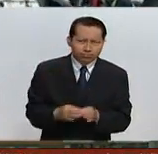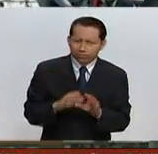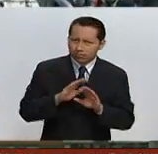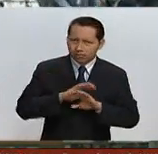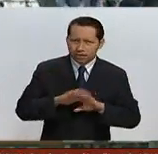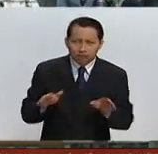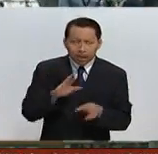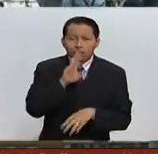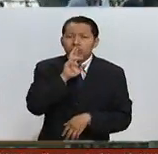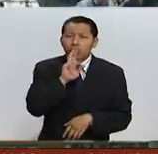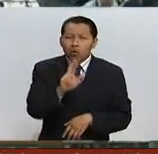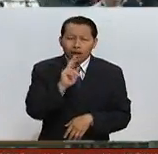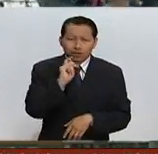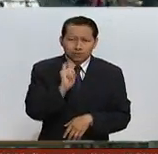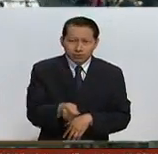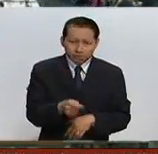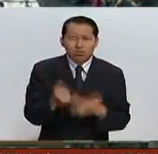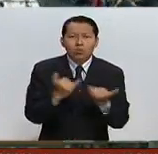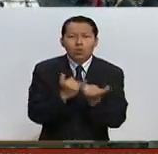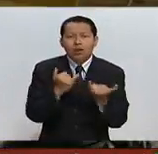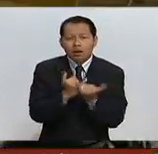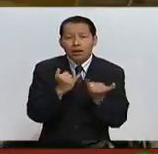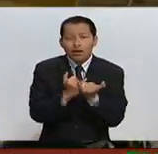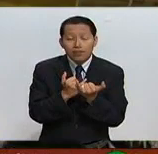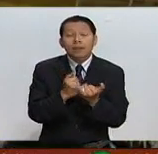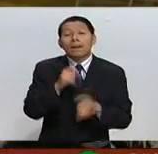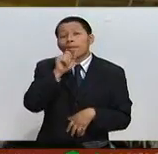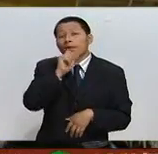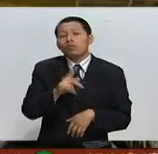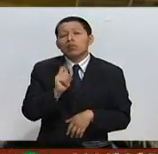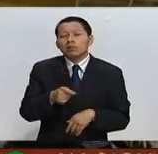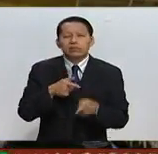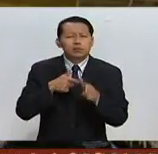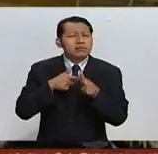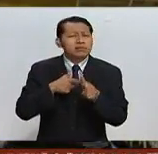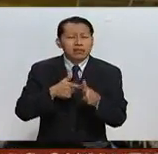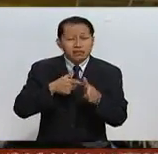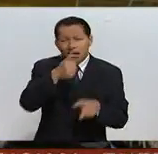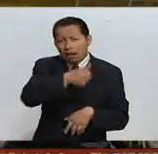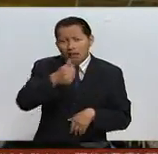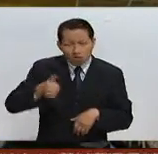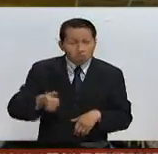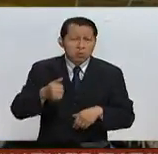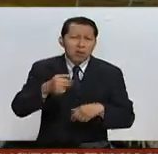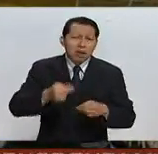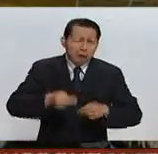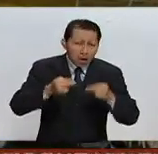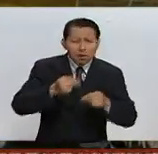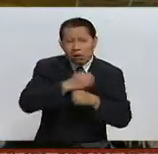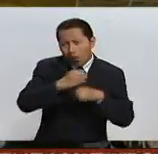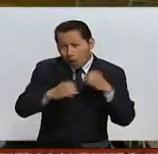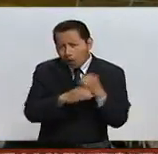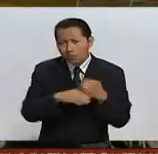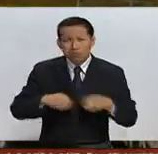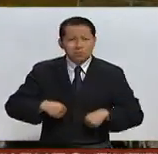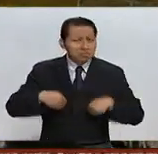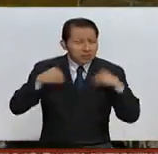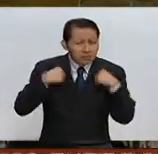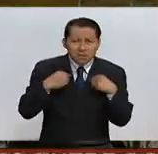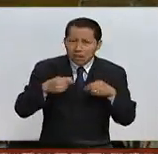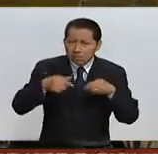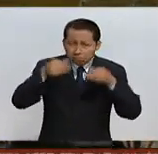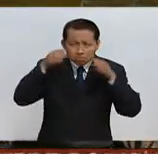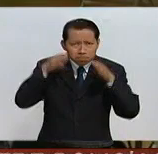y seguir como se dice en inglés, business as usual, seguir con sus cosas, con sus negocios, con su vida cotidiana. Esto no sucedió